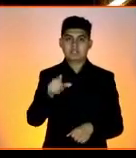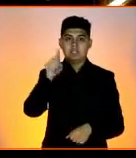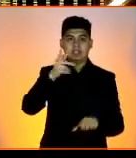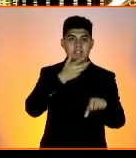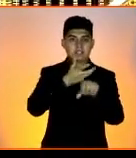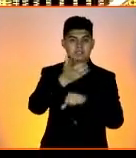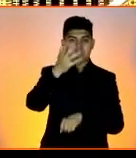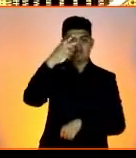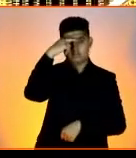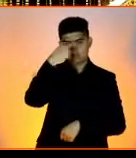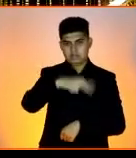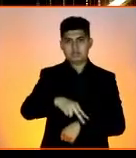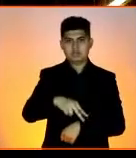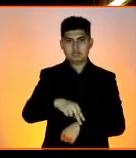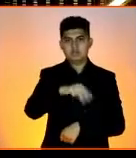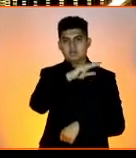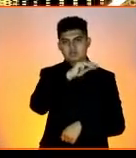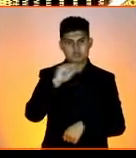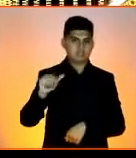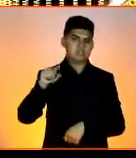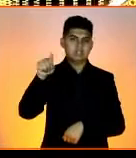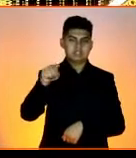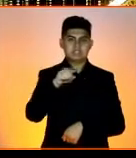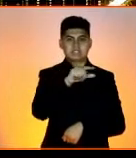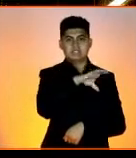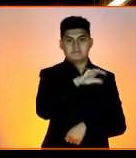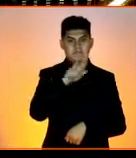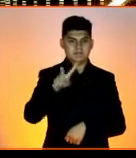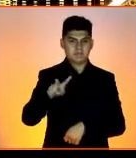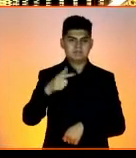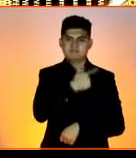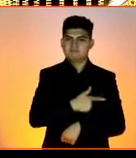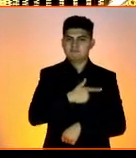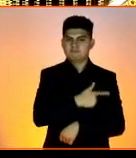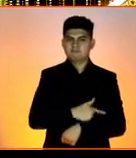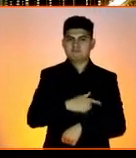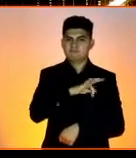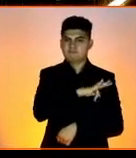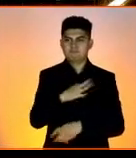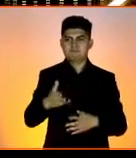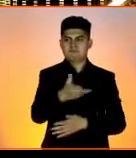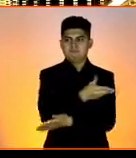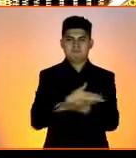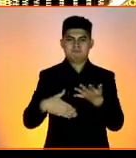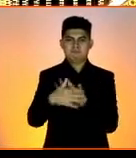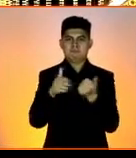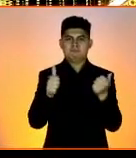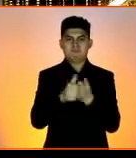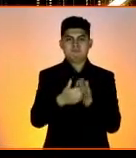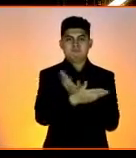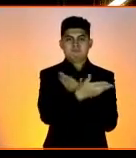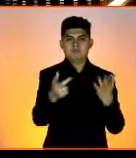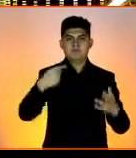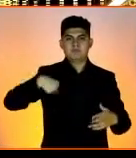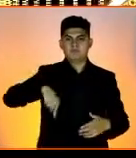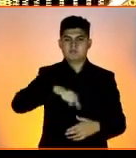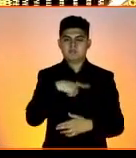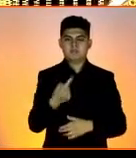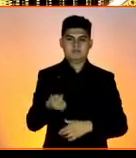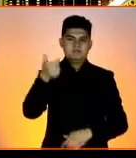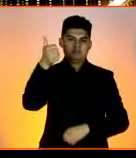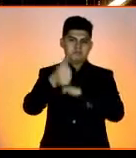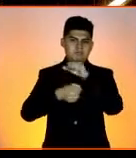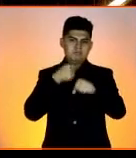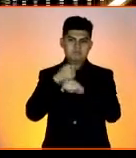de México, Michoacán, SAPI-DCB. Es un gusto compartir con ustedes que este es nuestro primer año